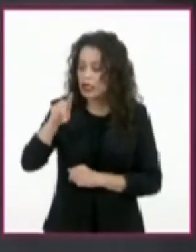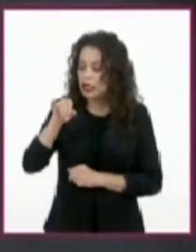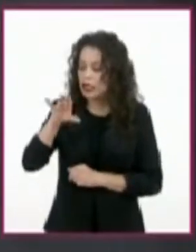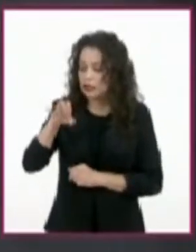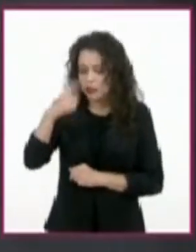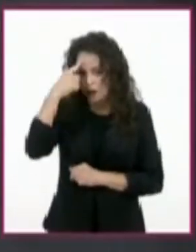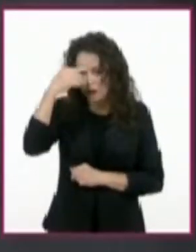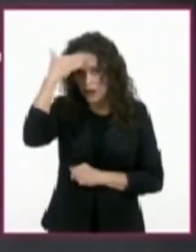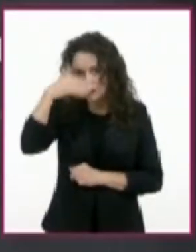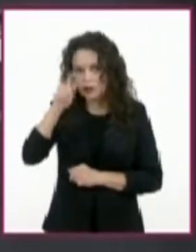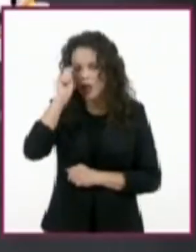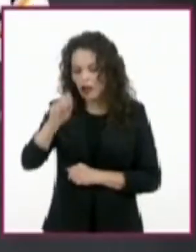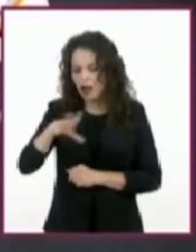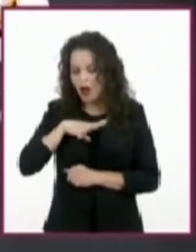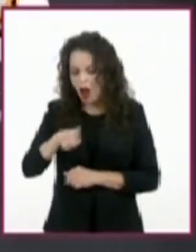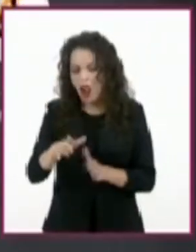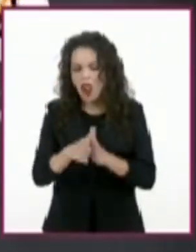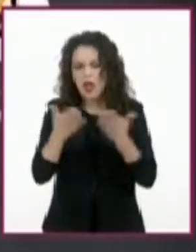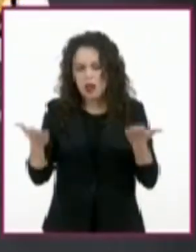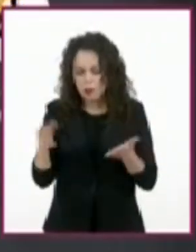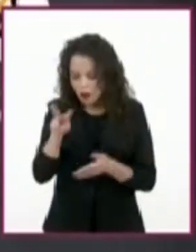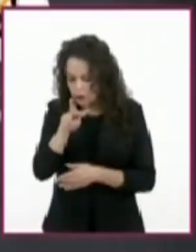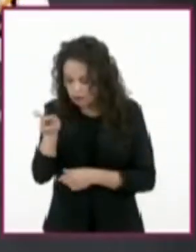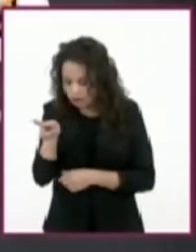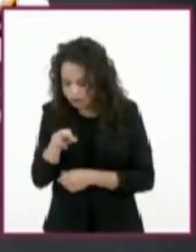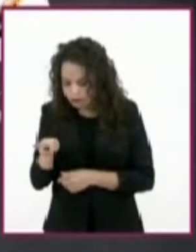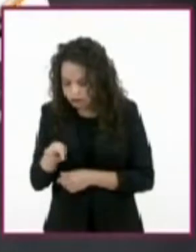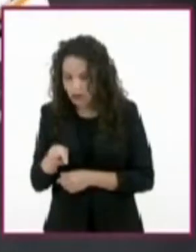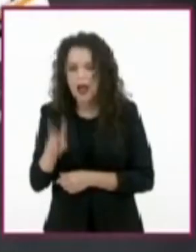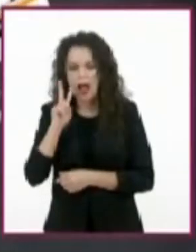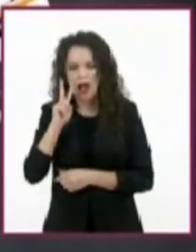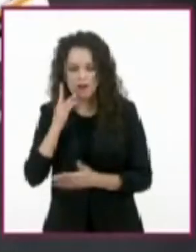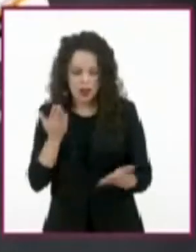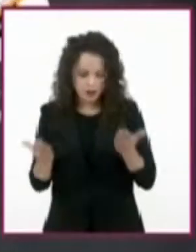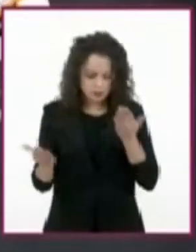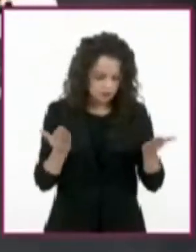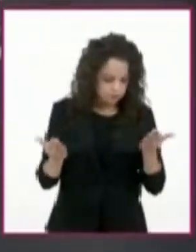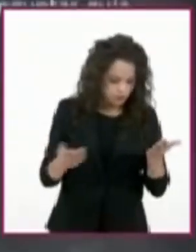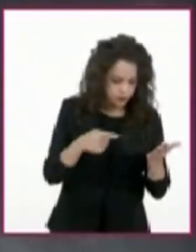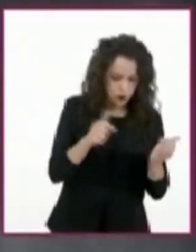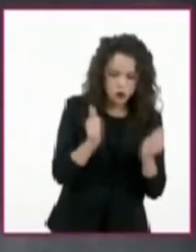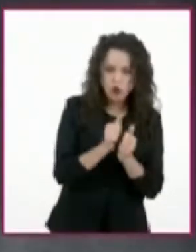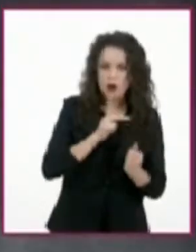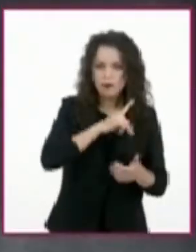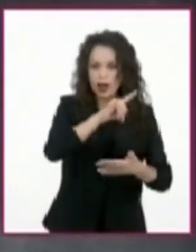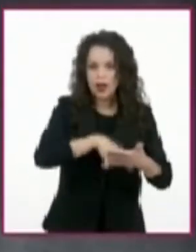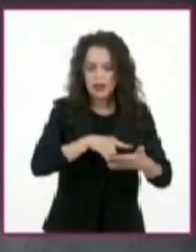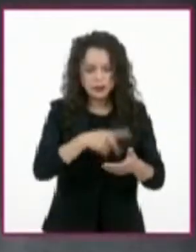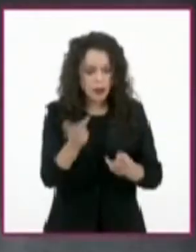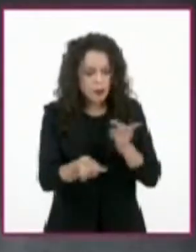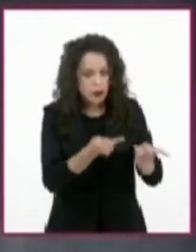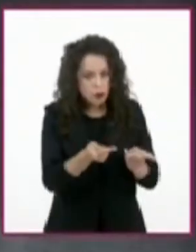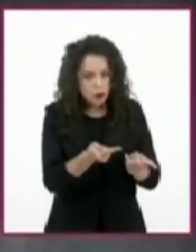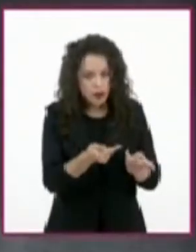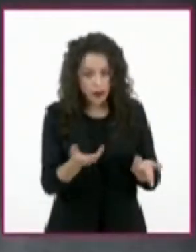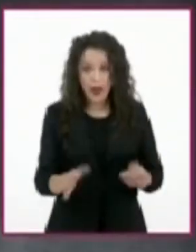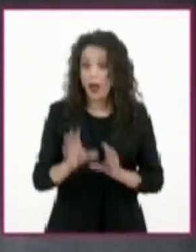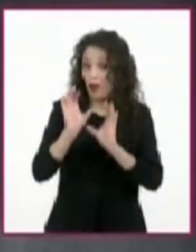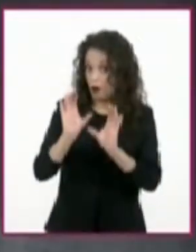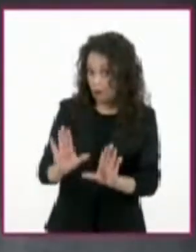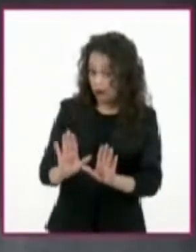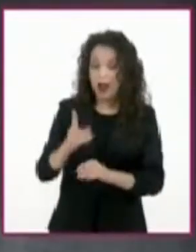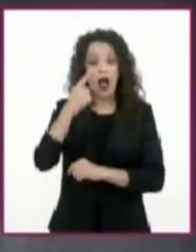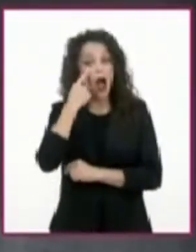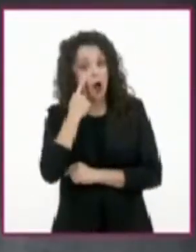información que contiene y contrastarla con la lista de preguntas guía que elaboramos. Ojo, para no salar el platillo,